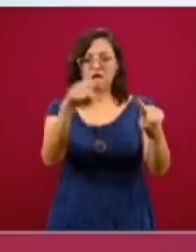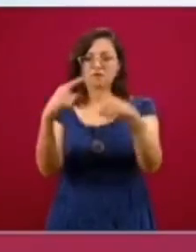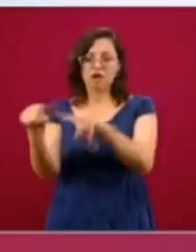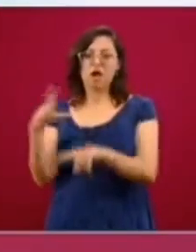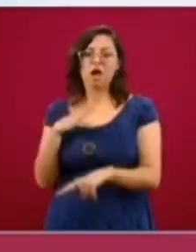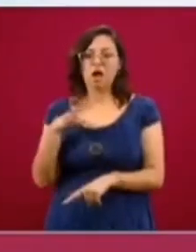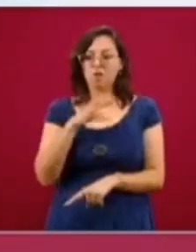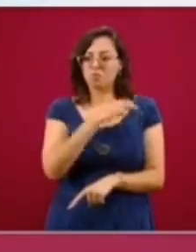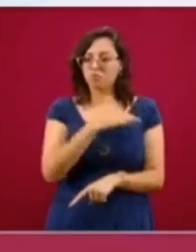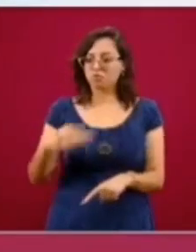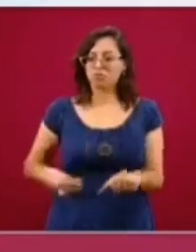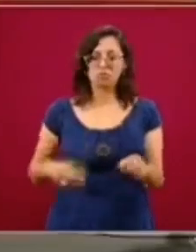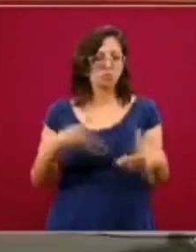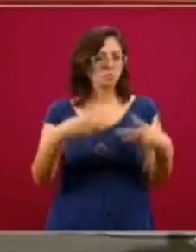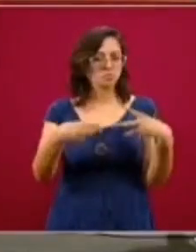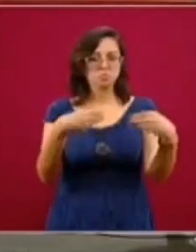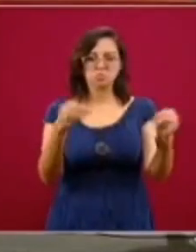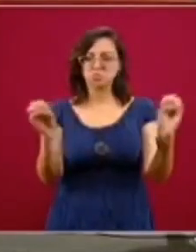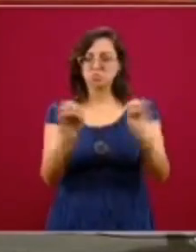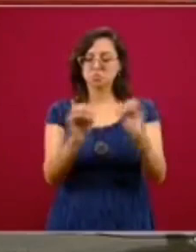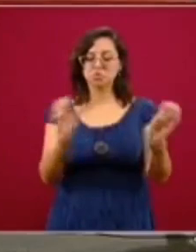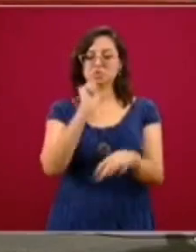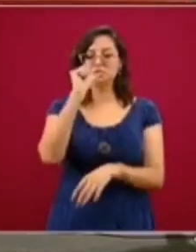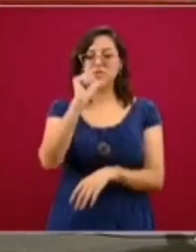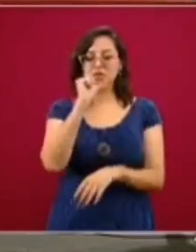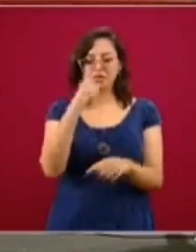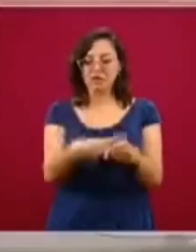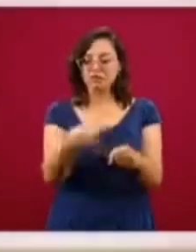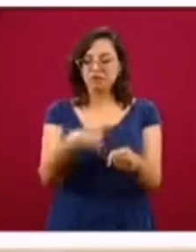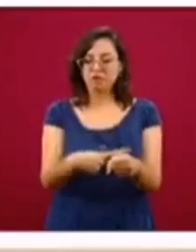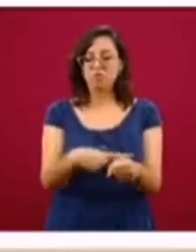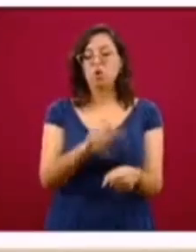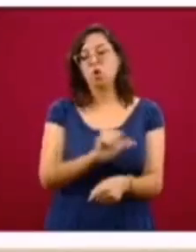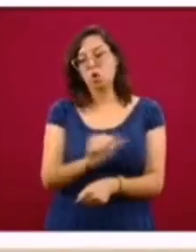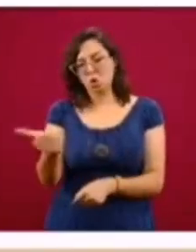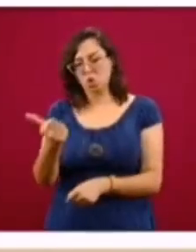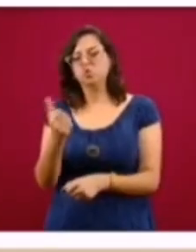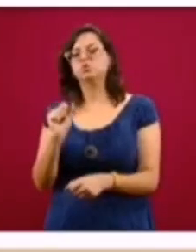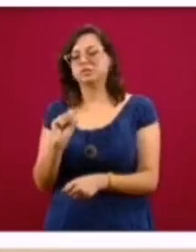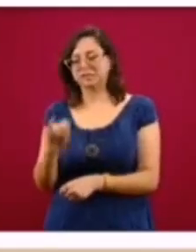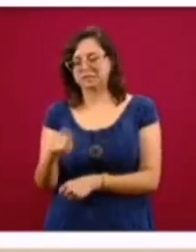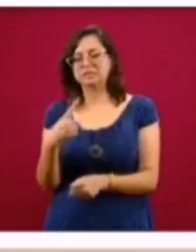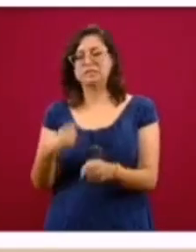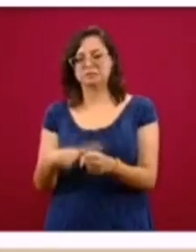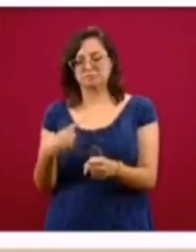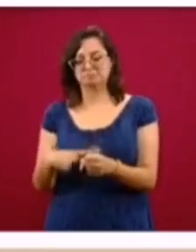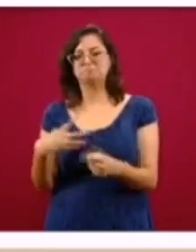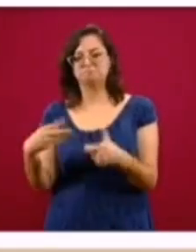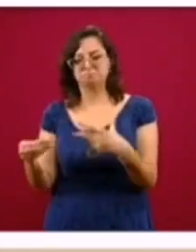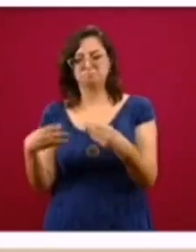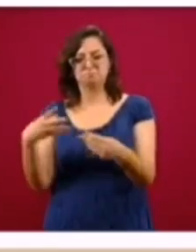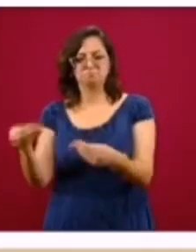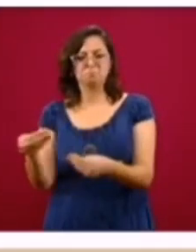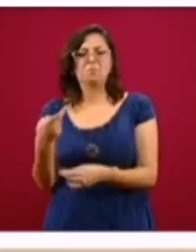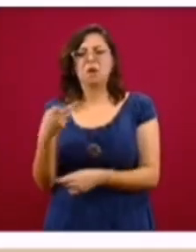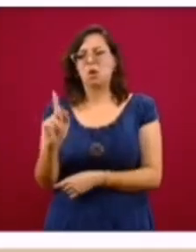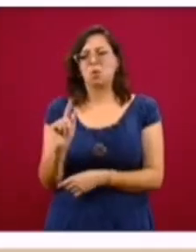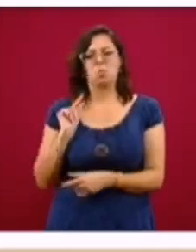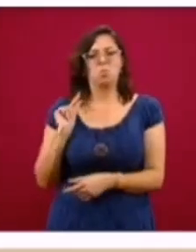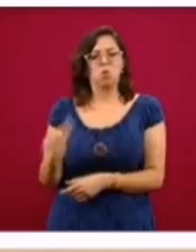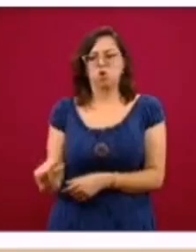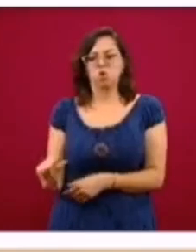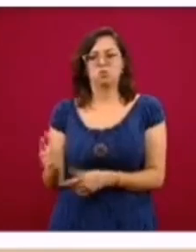municipios que ya no tienen transmisión en la semana 27 y los municipios que tienen una mayor intensidad realmente son pocos